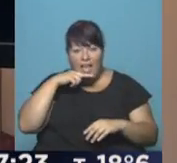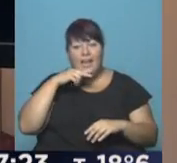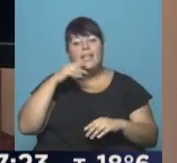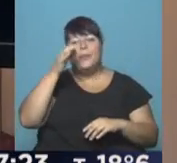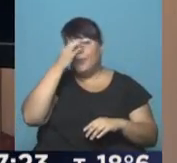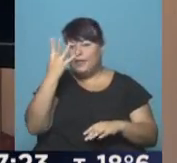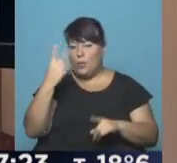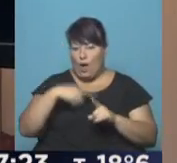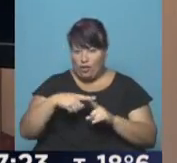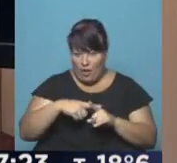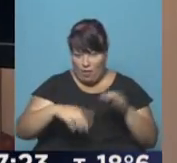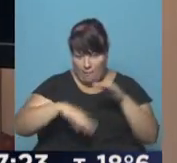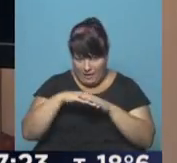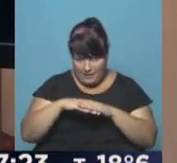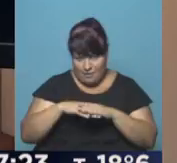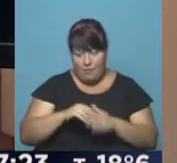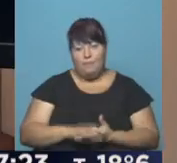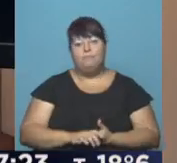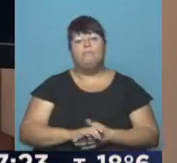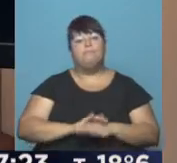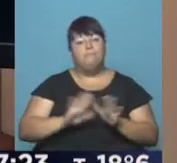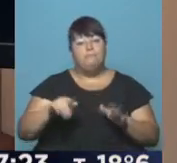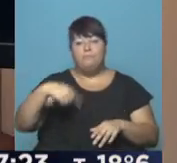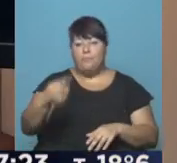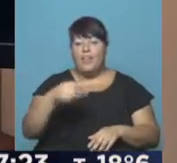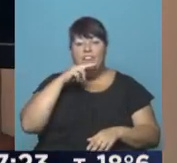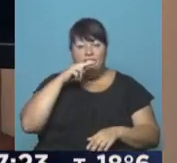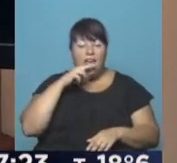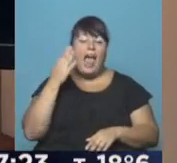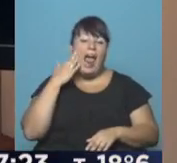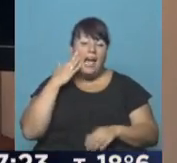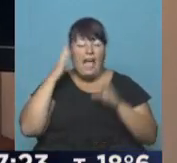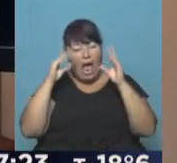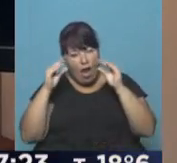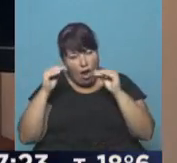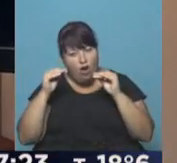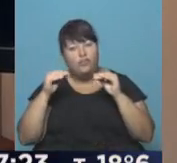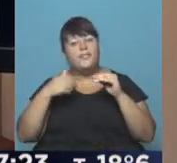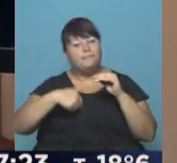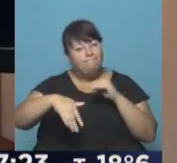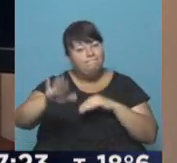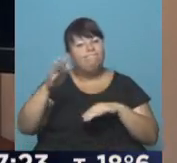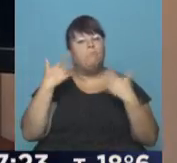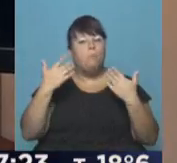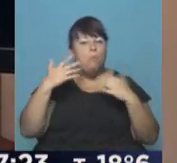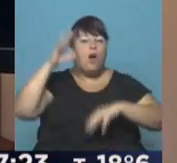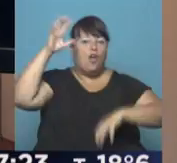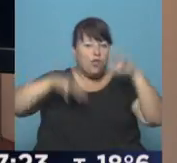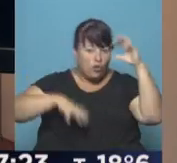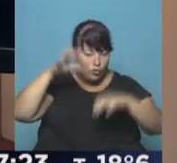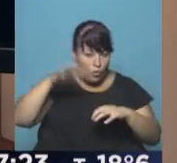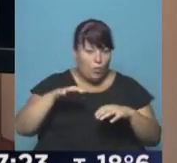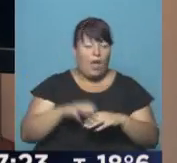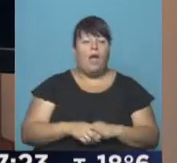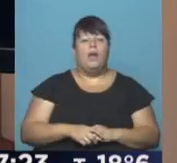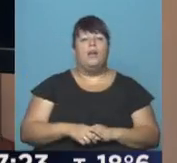con 24 de máxima. Y ya a partir del viernes a la tarde, a la noche, comienza la probabilidad de lluvias que van